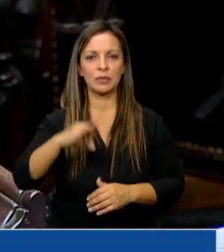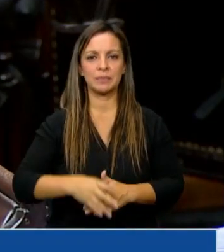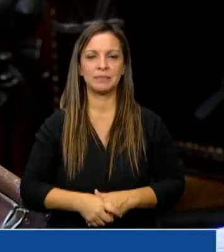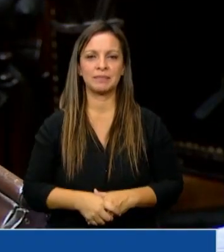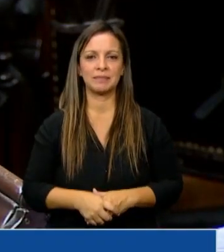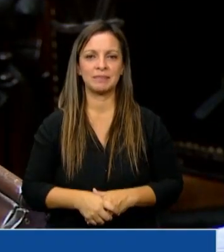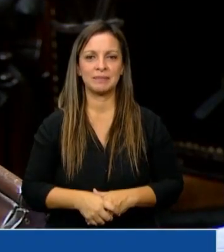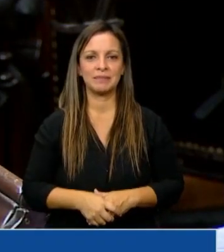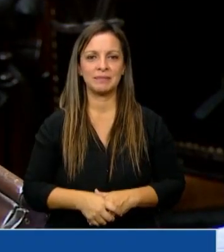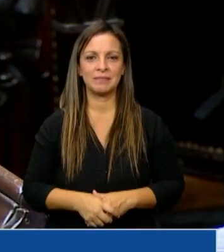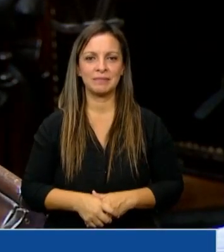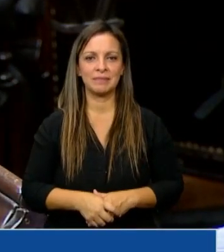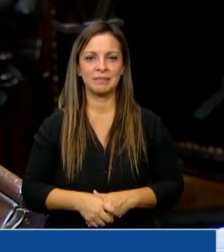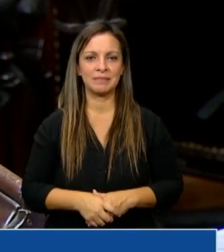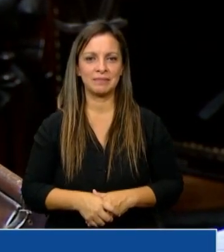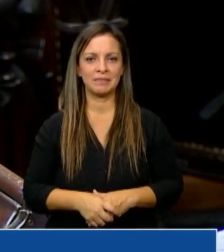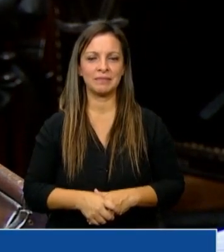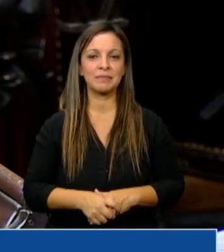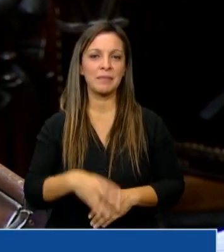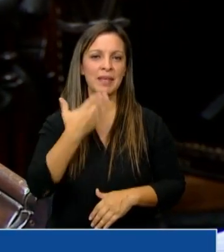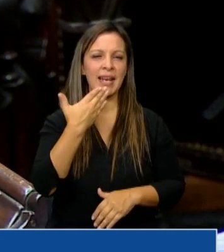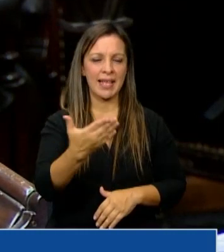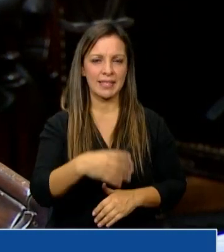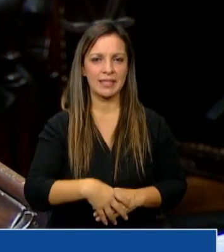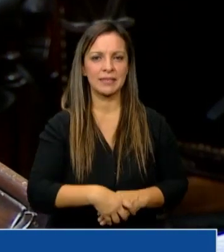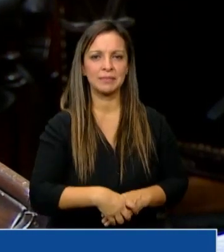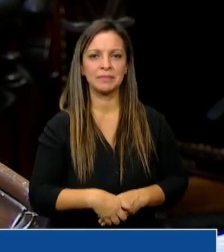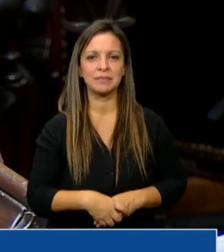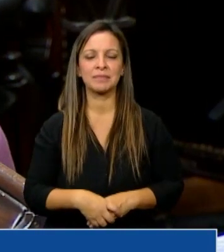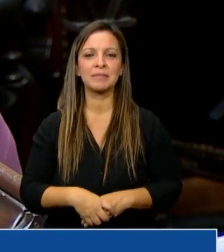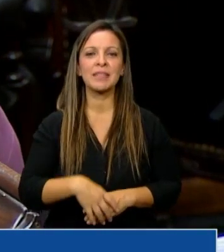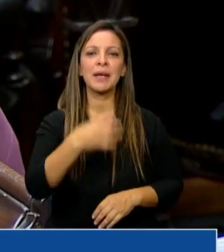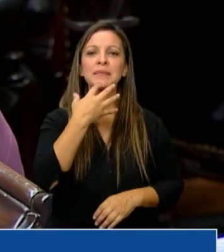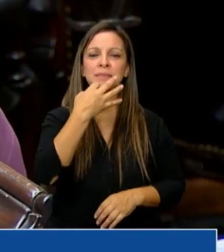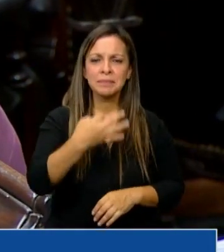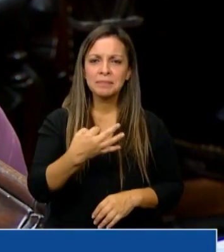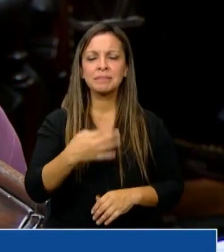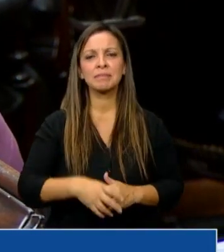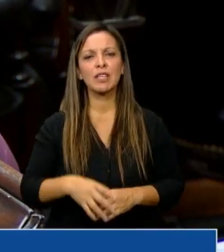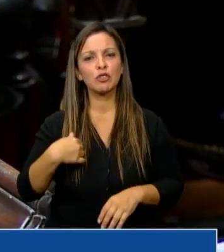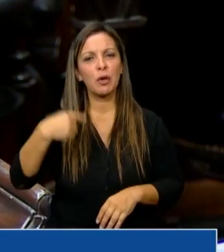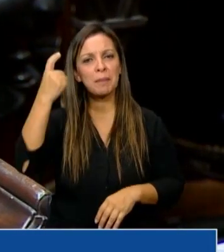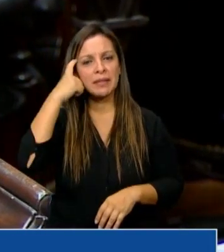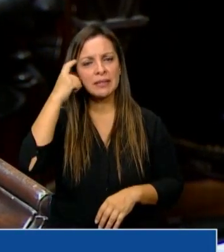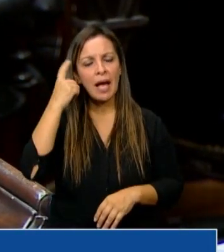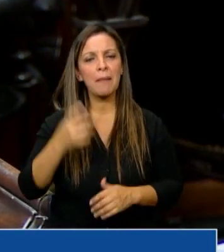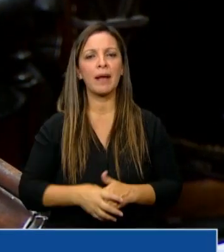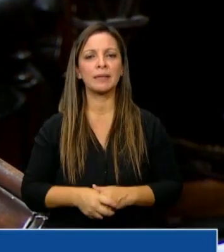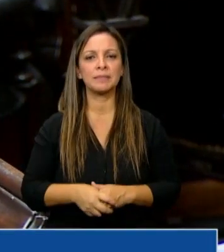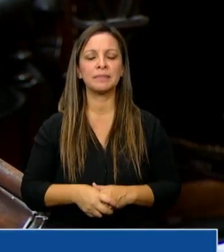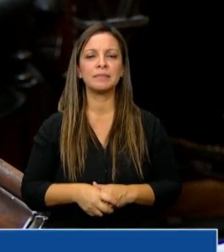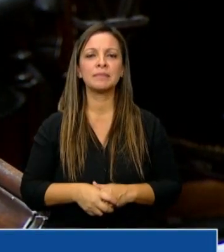Gracias, señor Presidente. Bueno, la verdad que estaba pensando, y